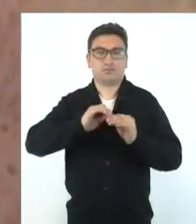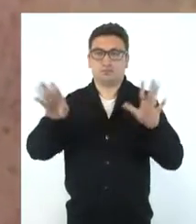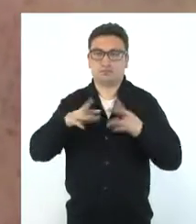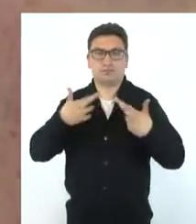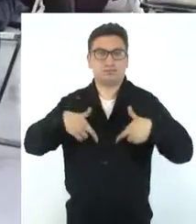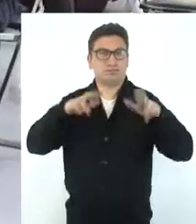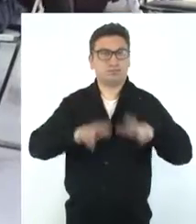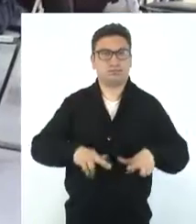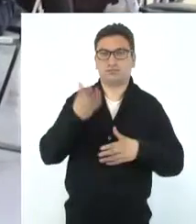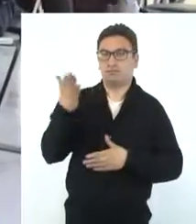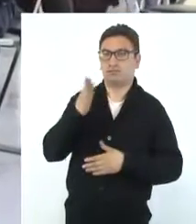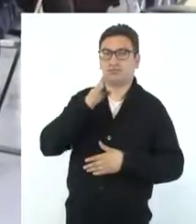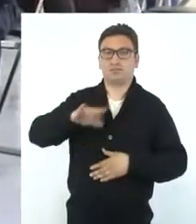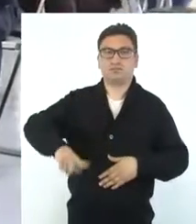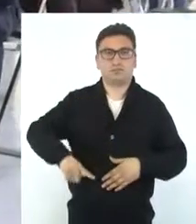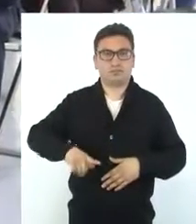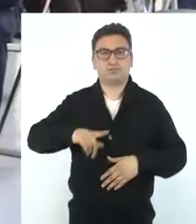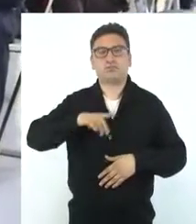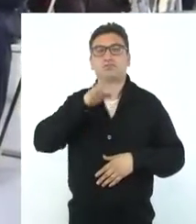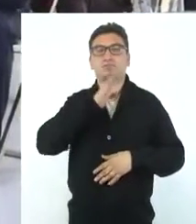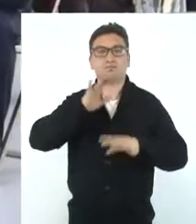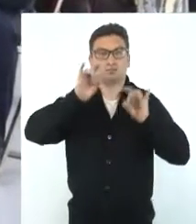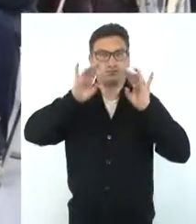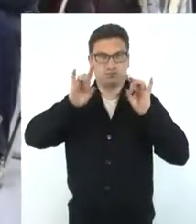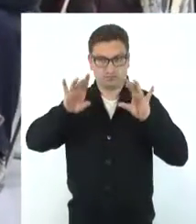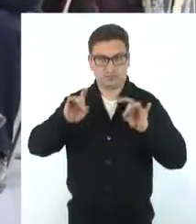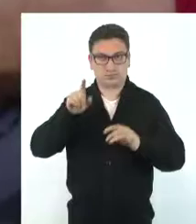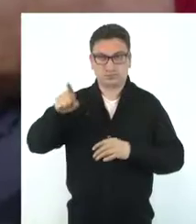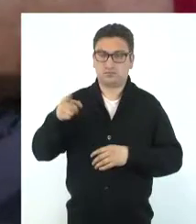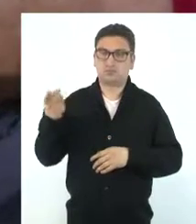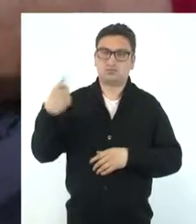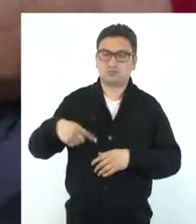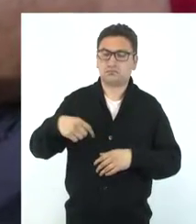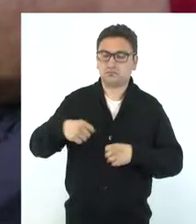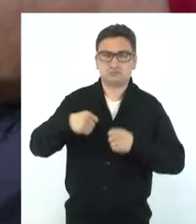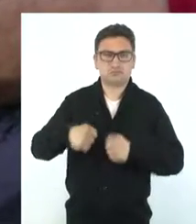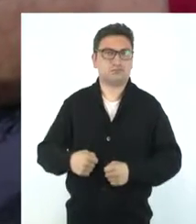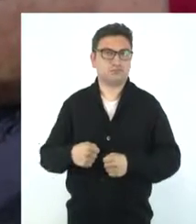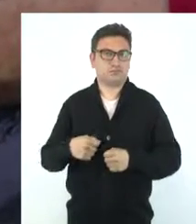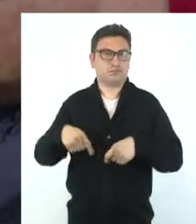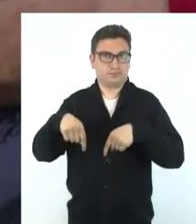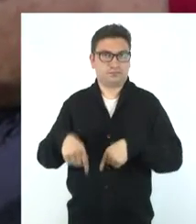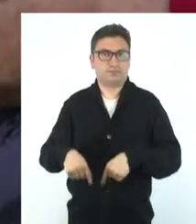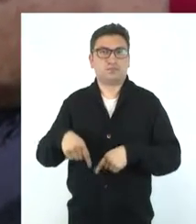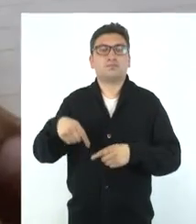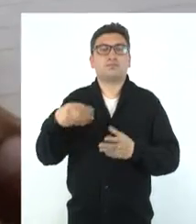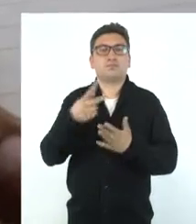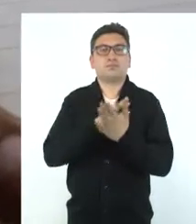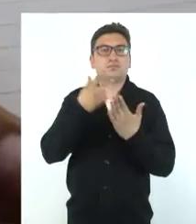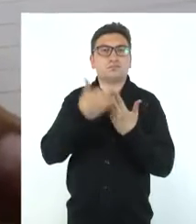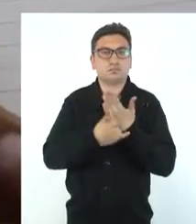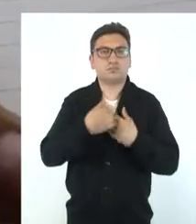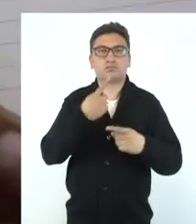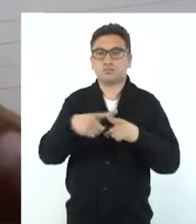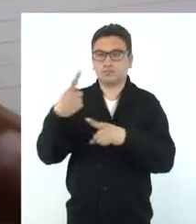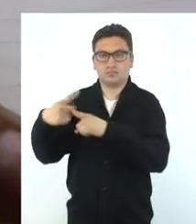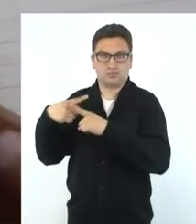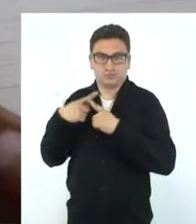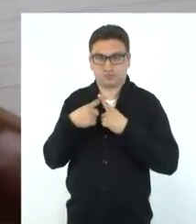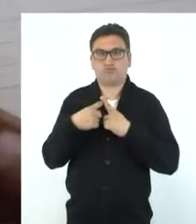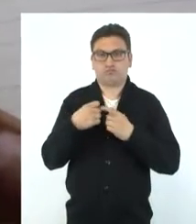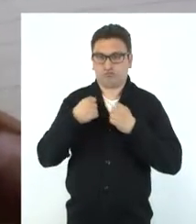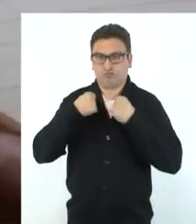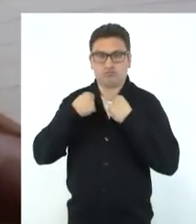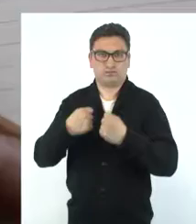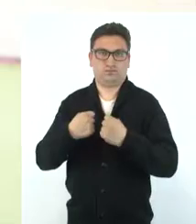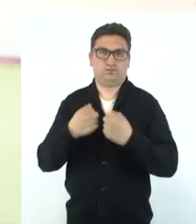representante como es el doctor Mancera, que refuerza lo que se está virtiendo para todo